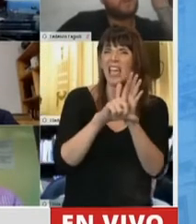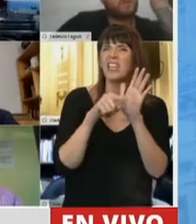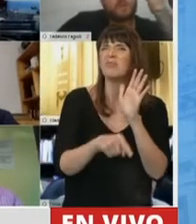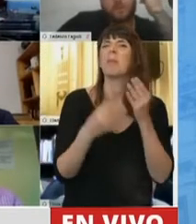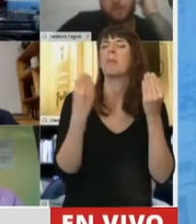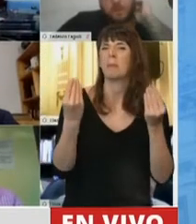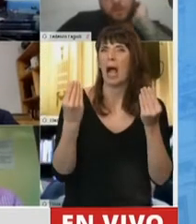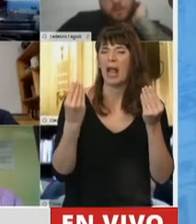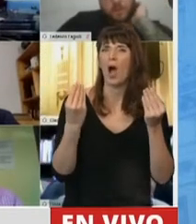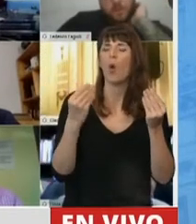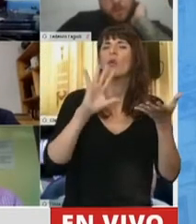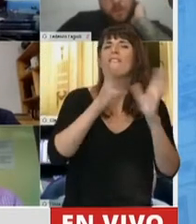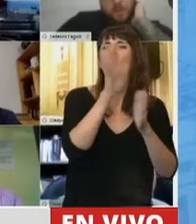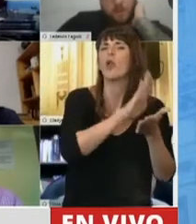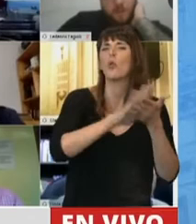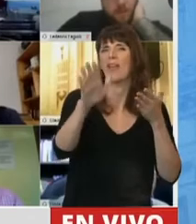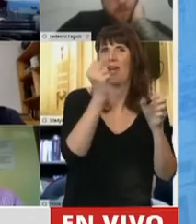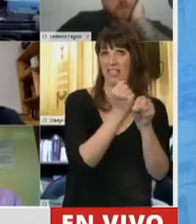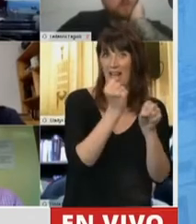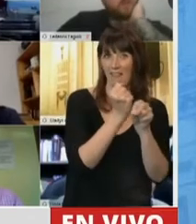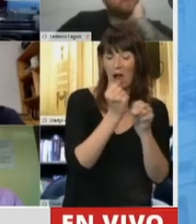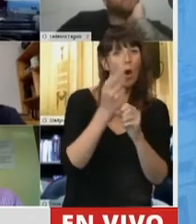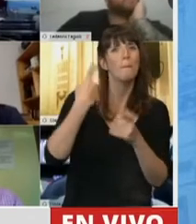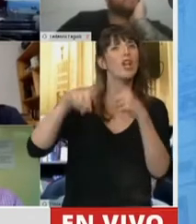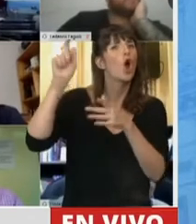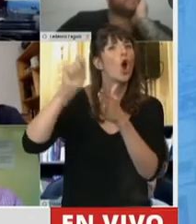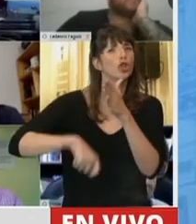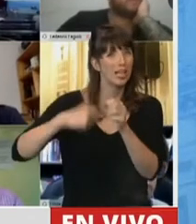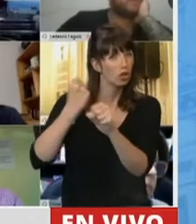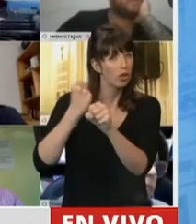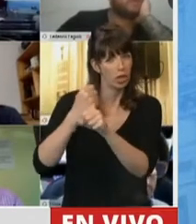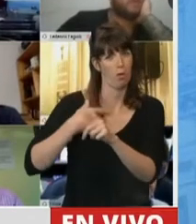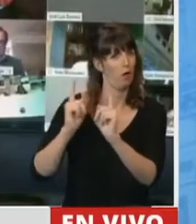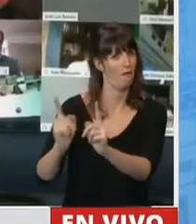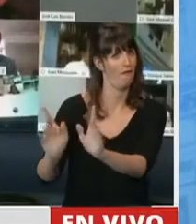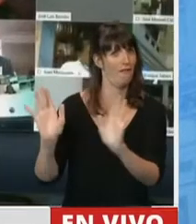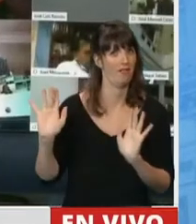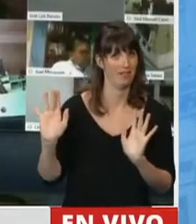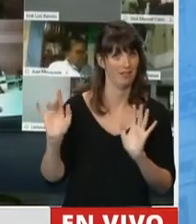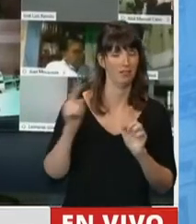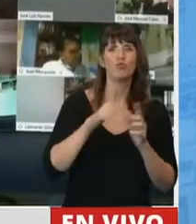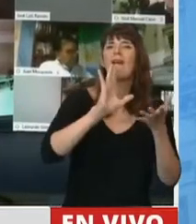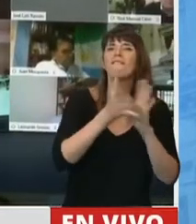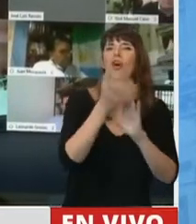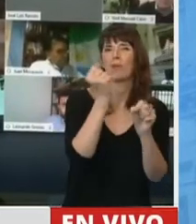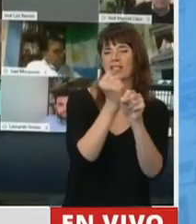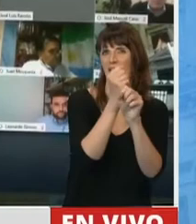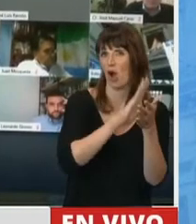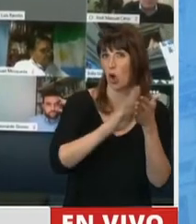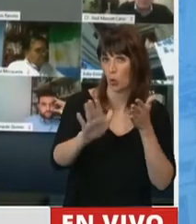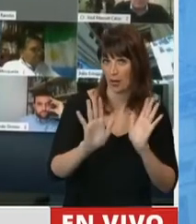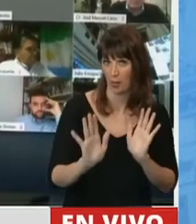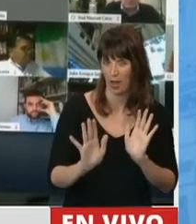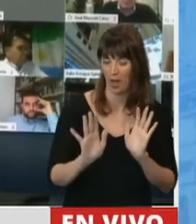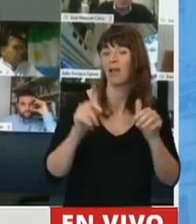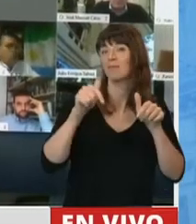distinta y que justamente la ley de contrato de trabajo sigue vigente plenamente. Que sí, atento a la especificidad